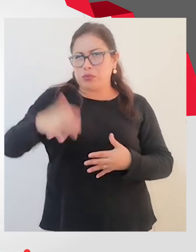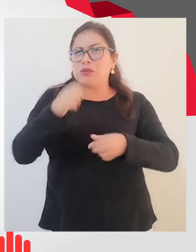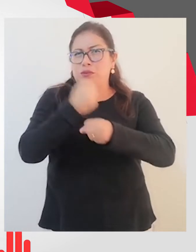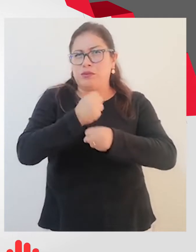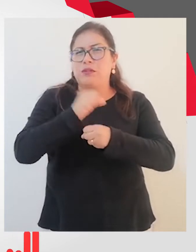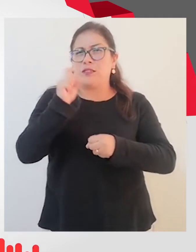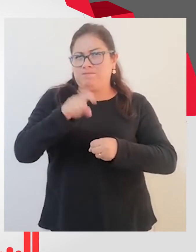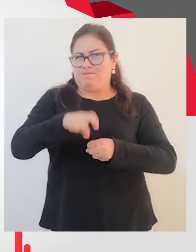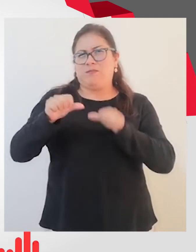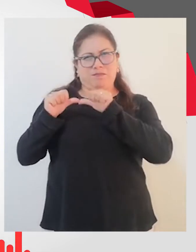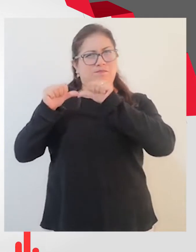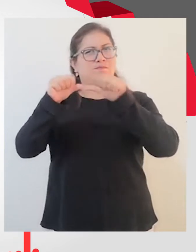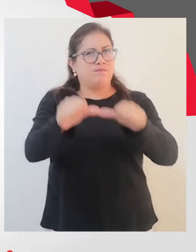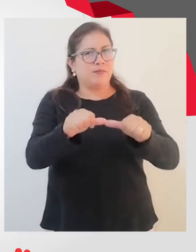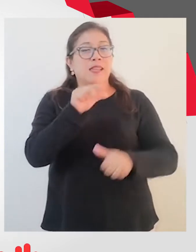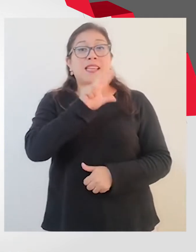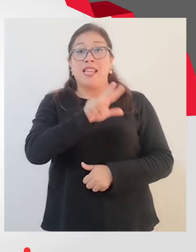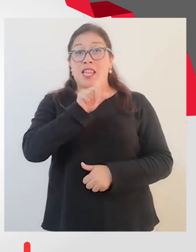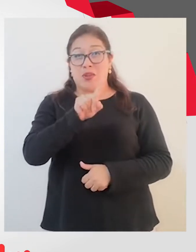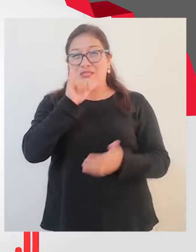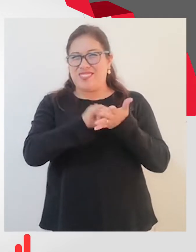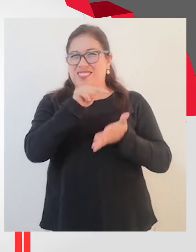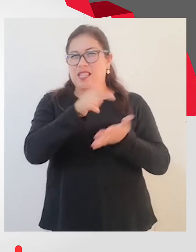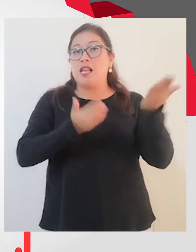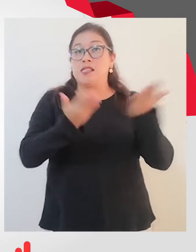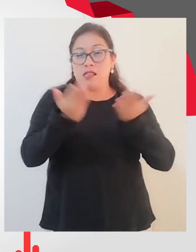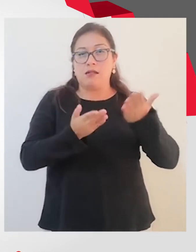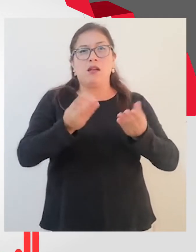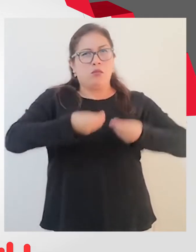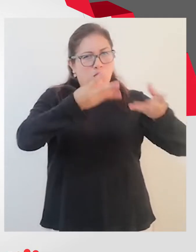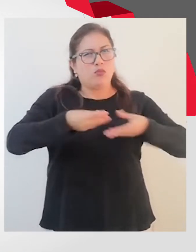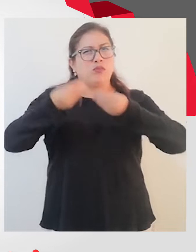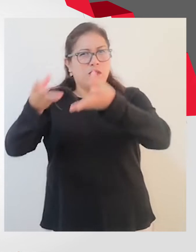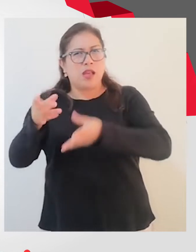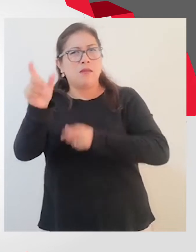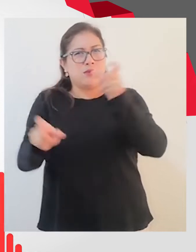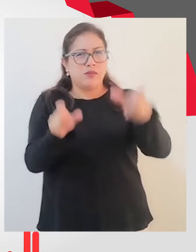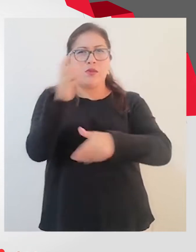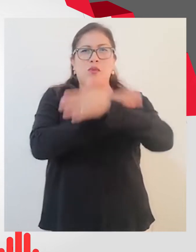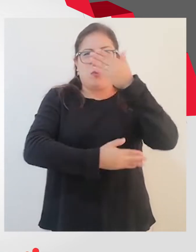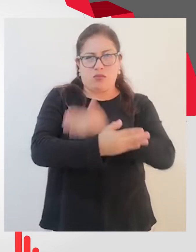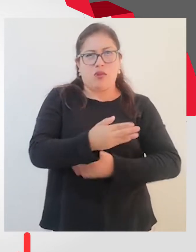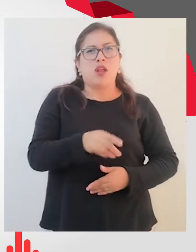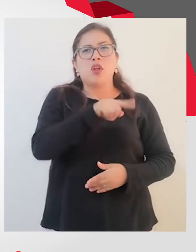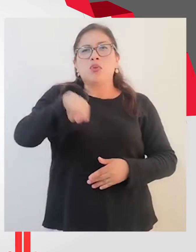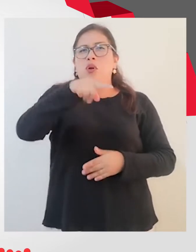ardua y tiene que ser permanente para que justamente esos 31 servicios puedan darse, puedan brindarse a las personas con discapacidad de manera